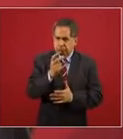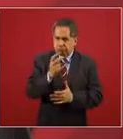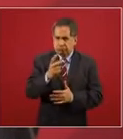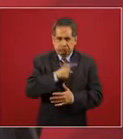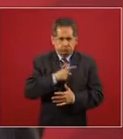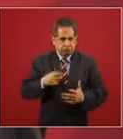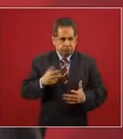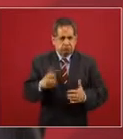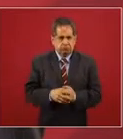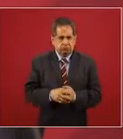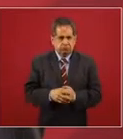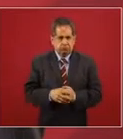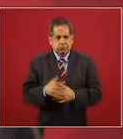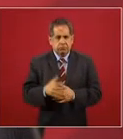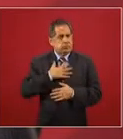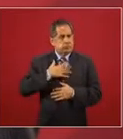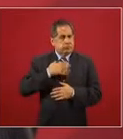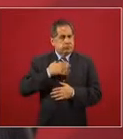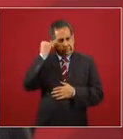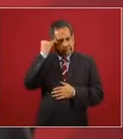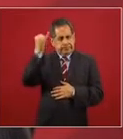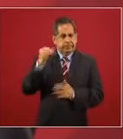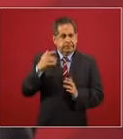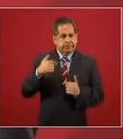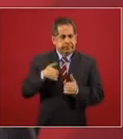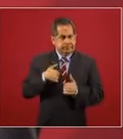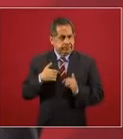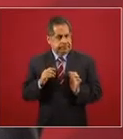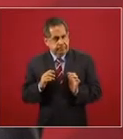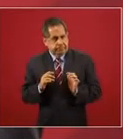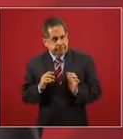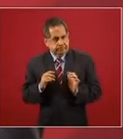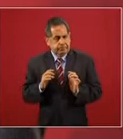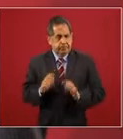ese es mi punto de vista